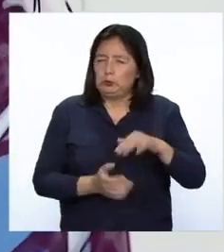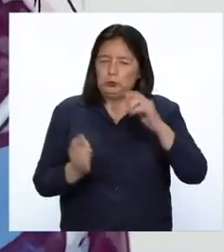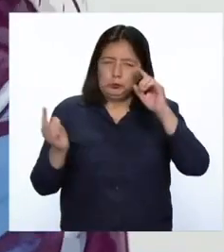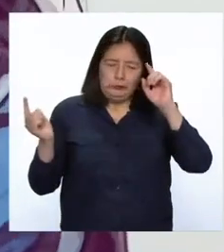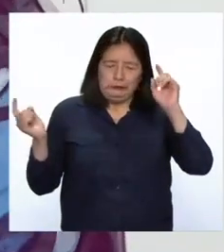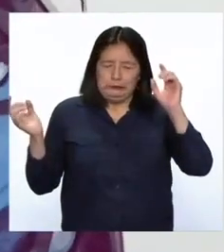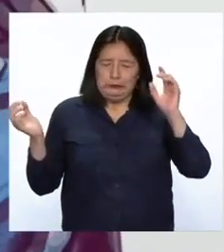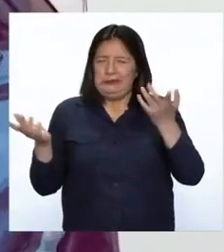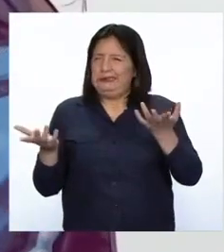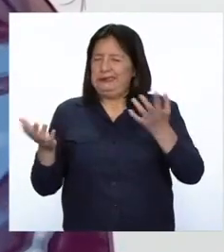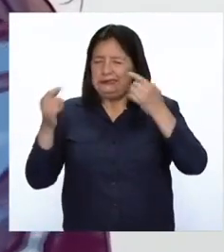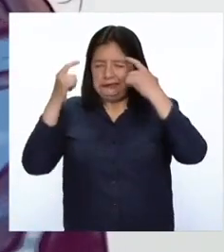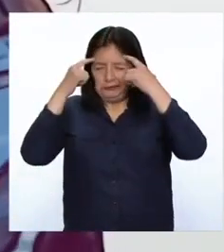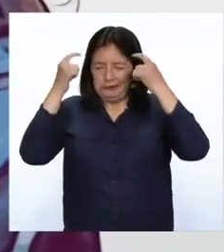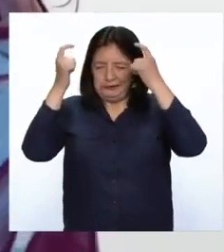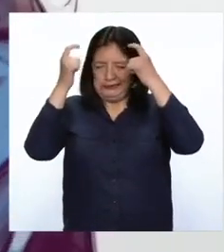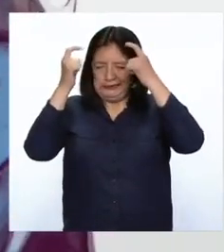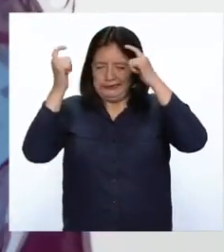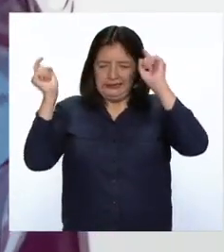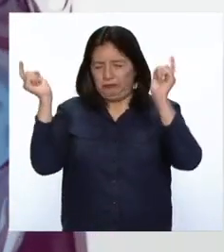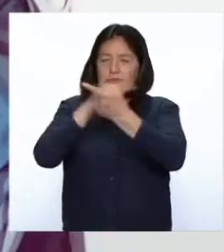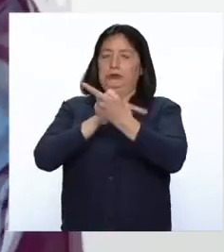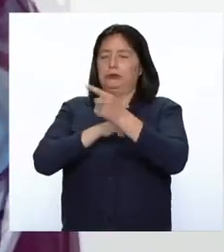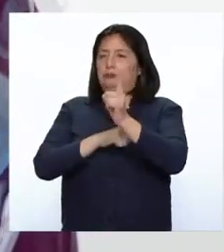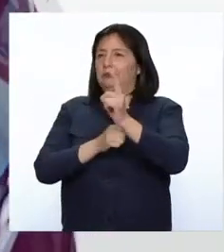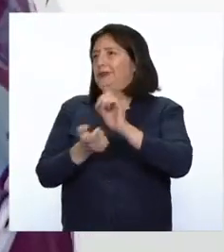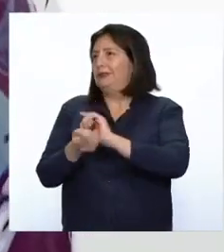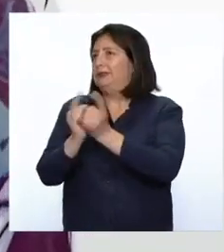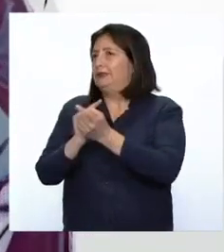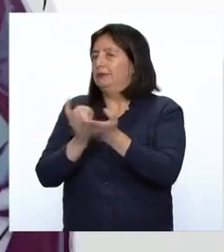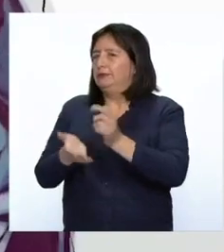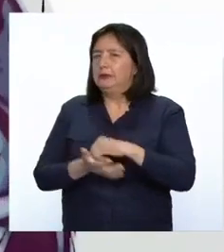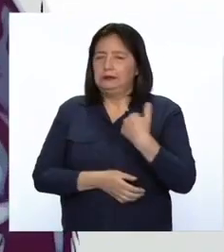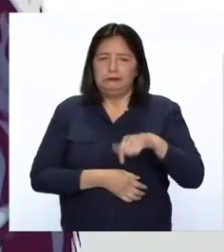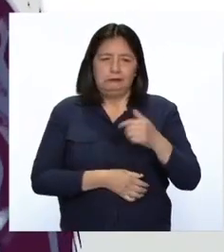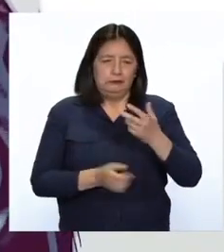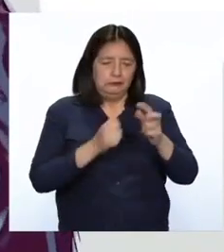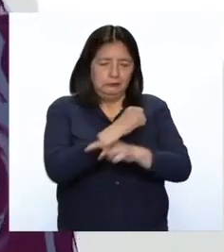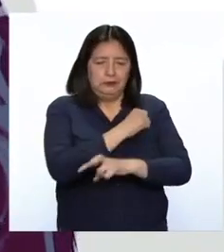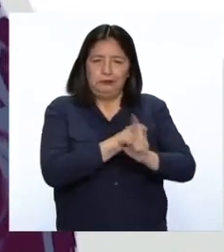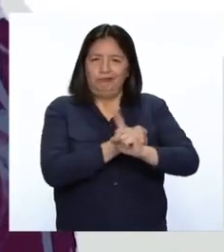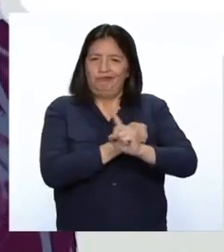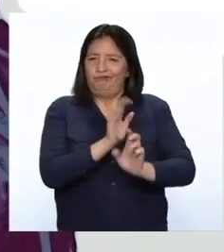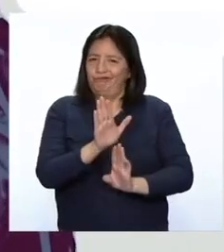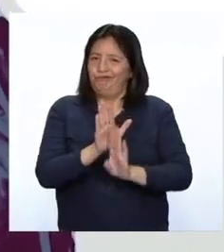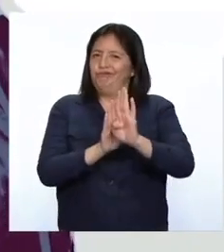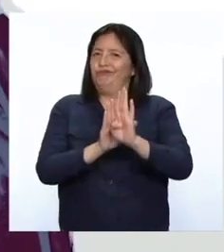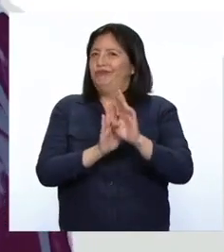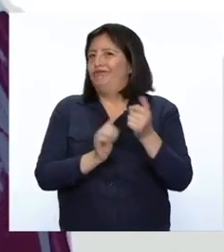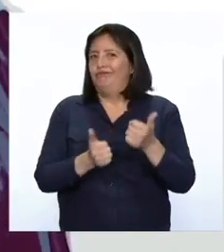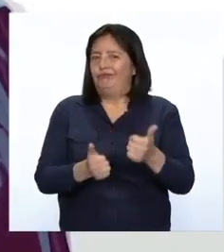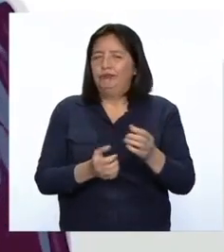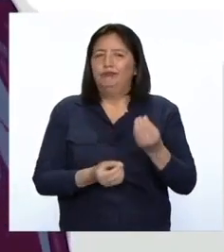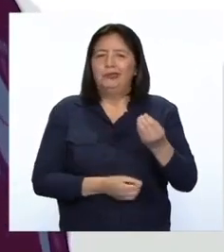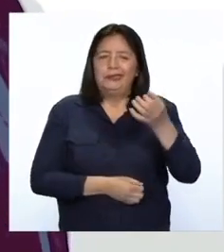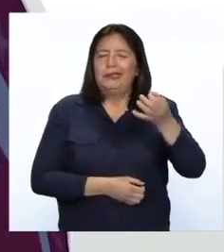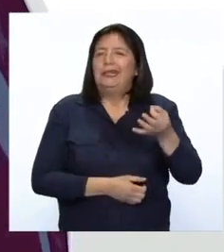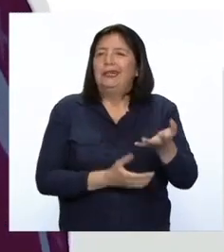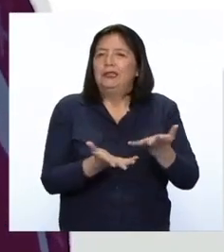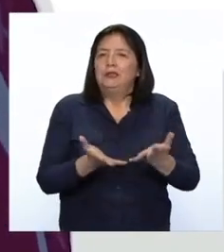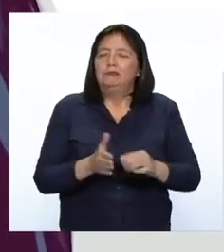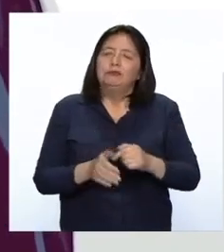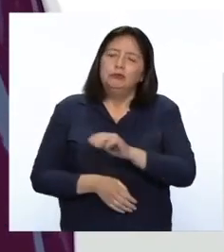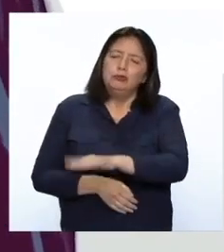irreversible del sistema nervioso central, lo que nos lleva a que nuestro país no se desarrolle correctamente por la calidad de